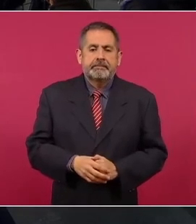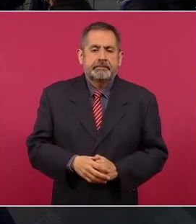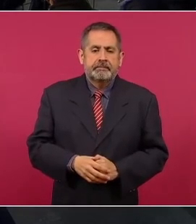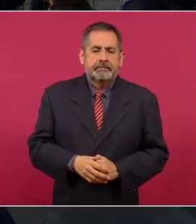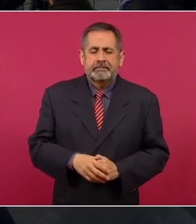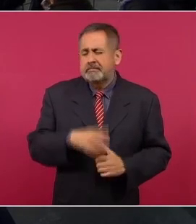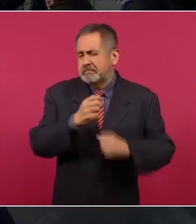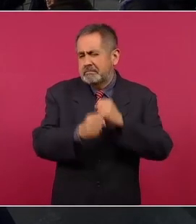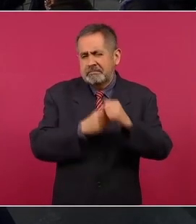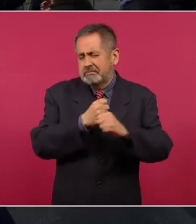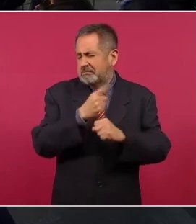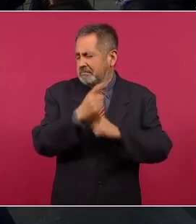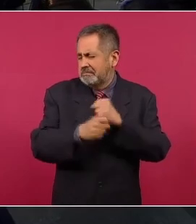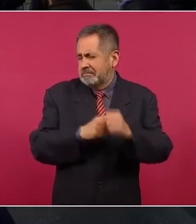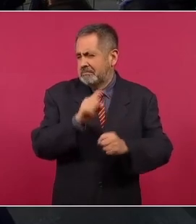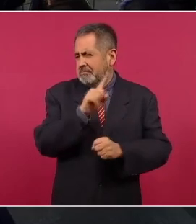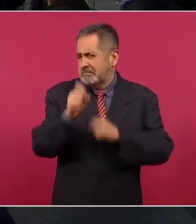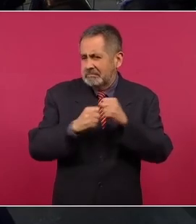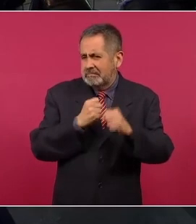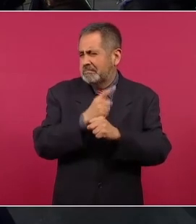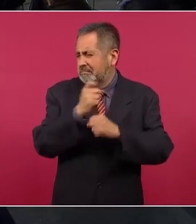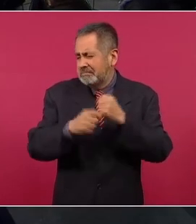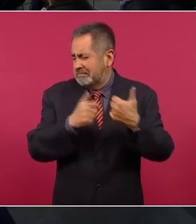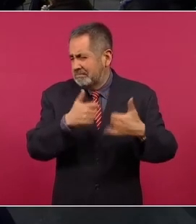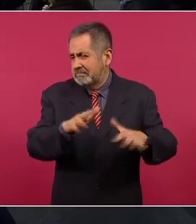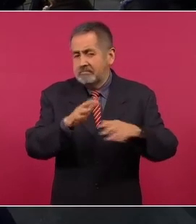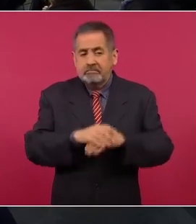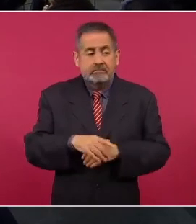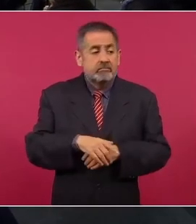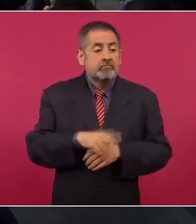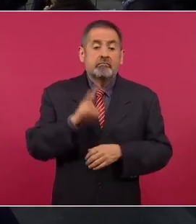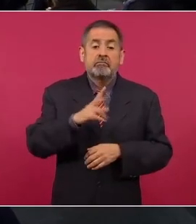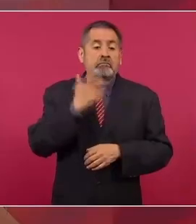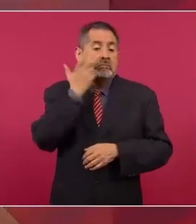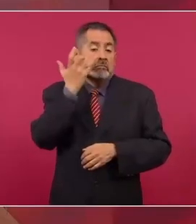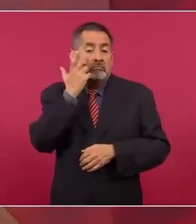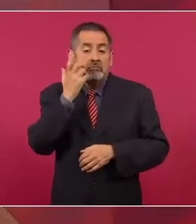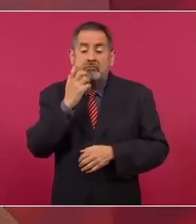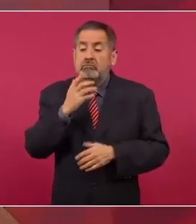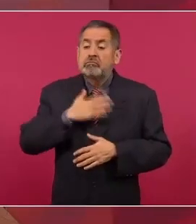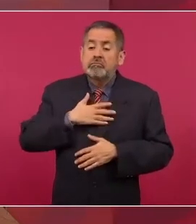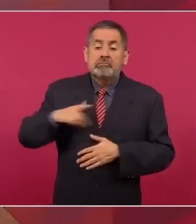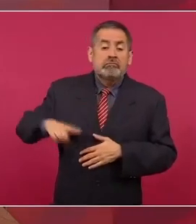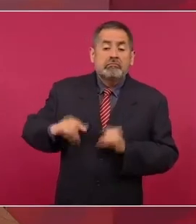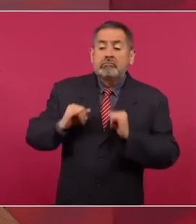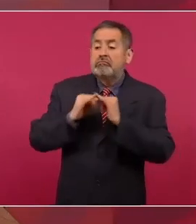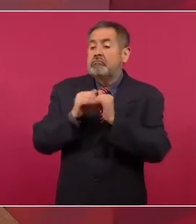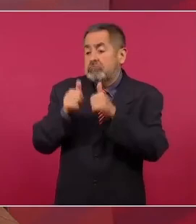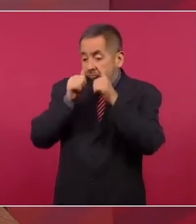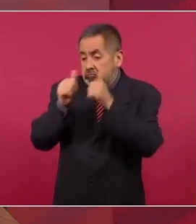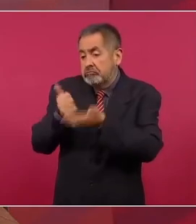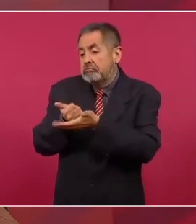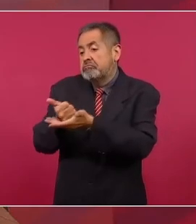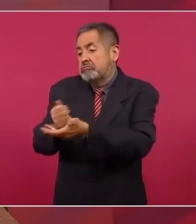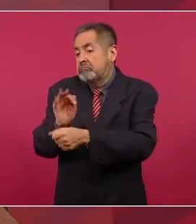siglos en que las instituciones al servicio de las minorías,